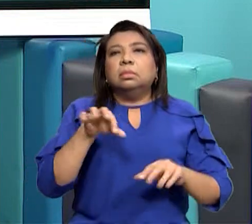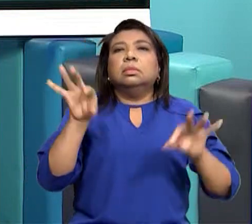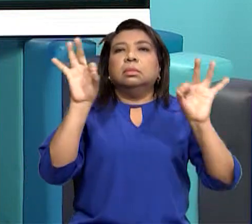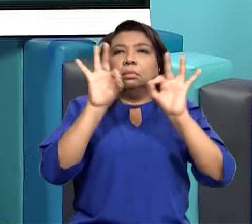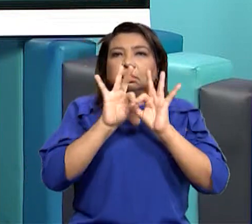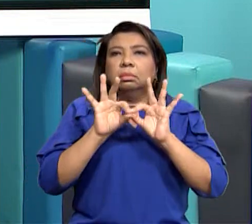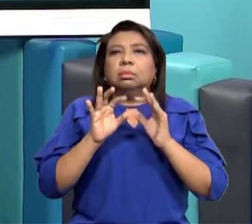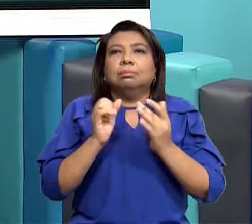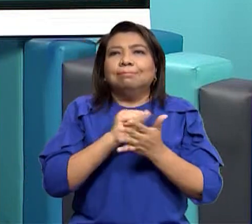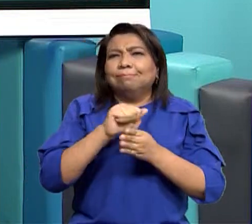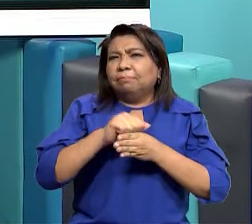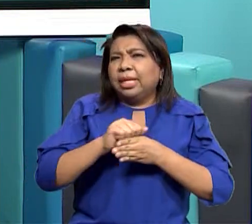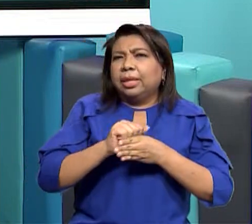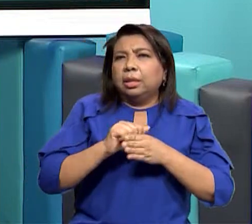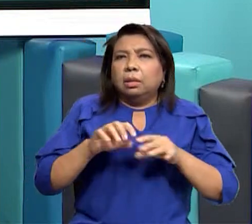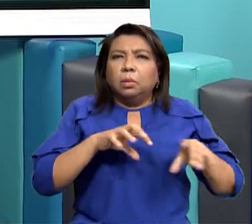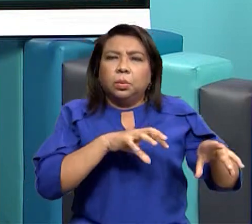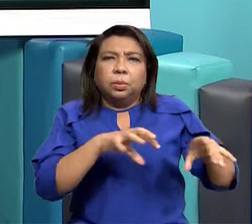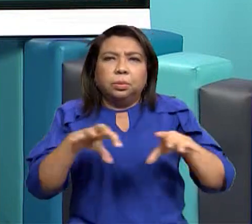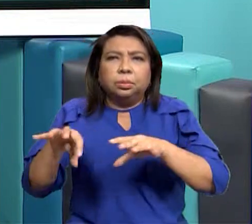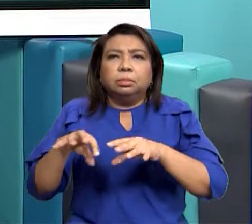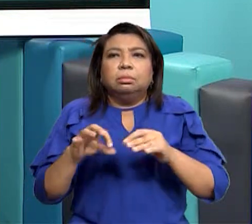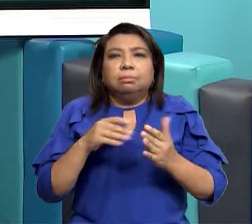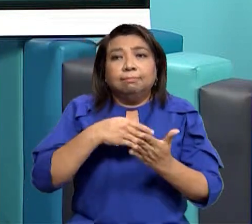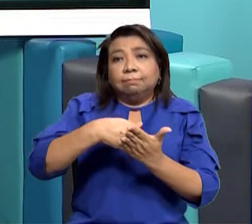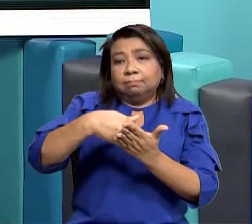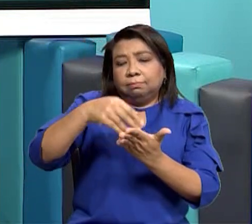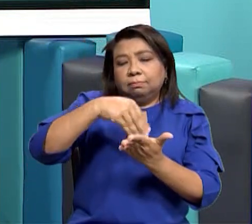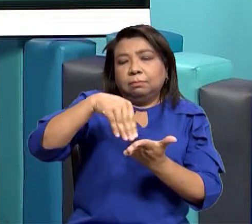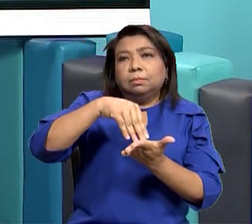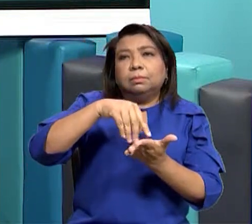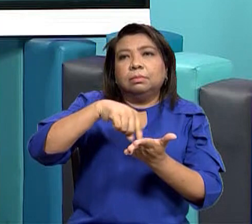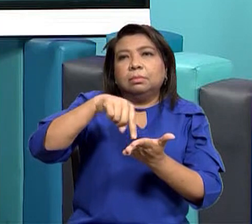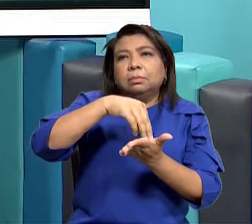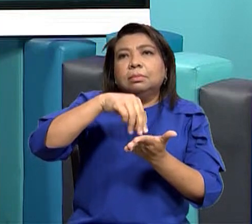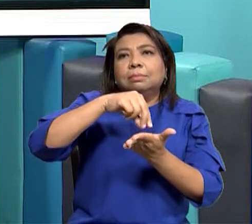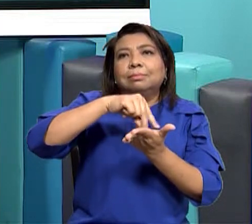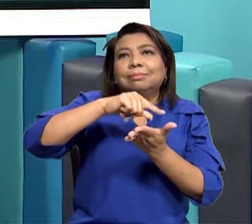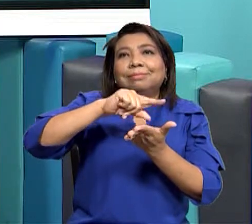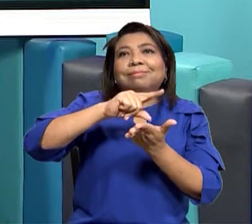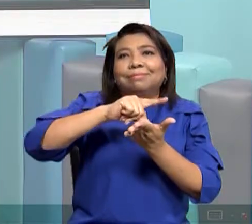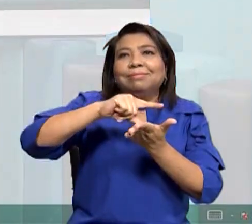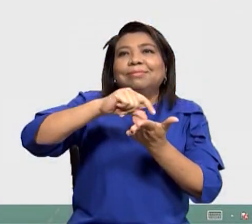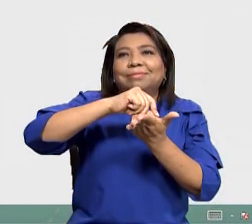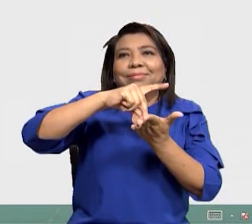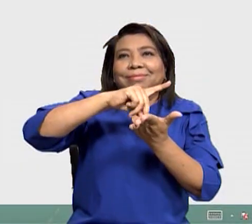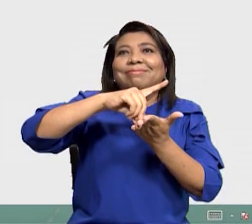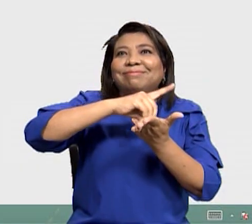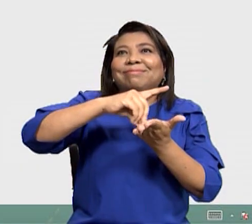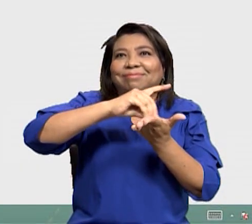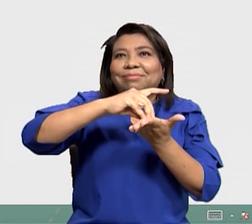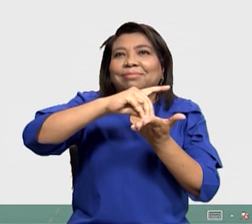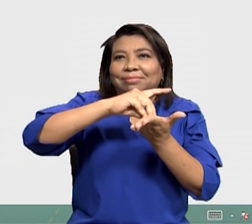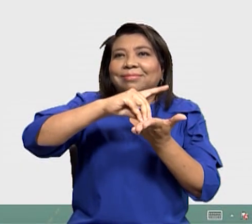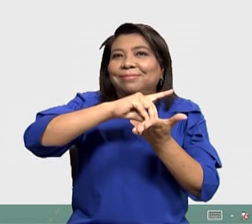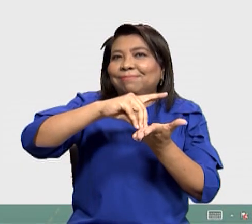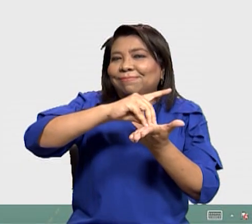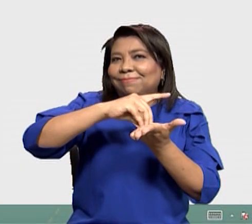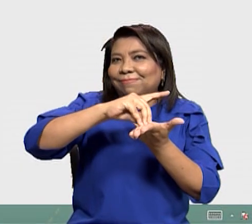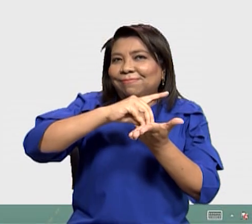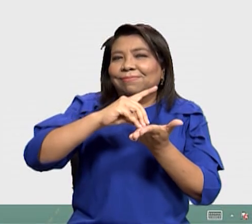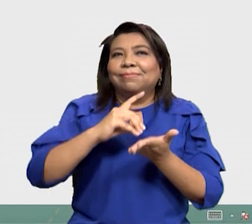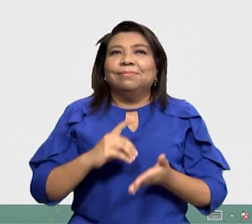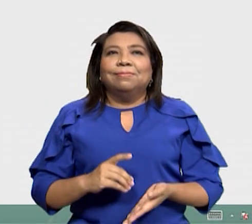una manera de aprender Cuando entremos al link Que está aquí Vamos a dar comenzar Y vamos a ver Estas